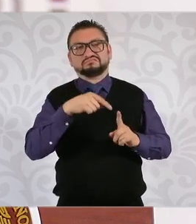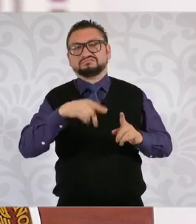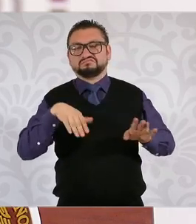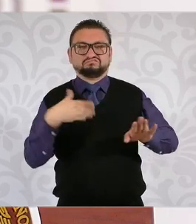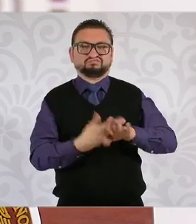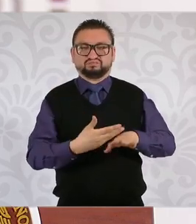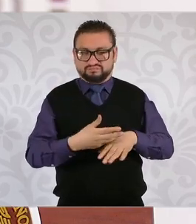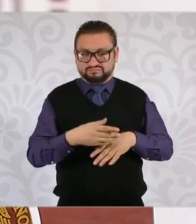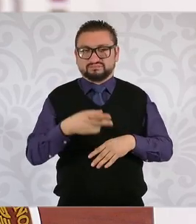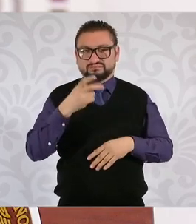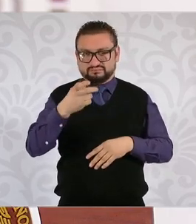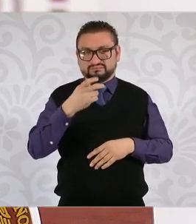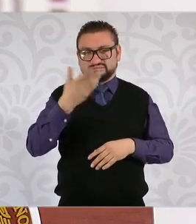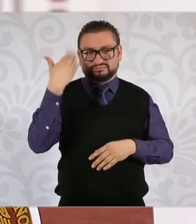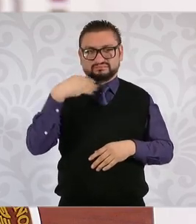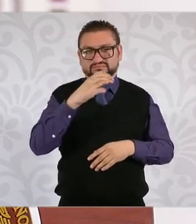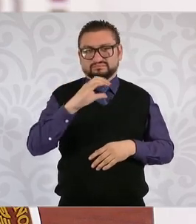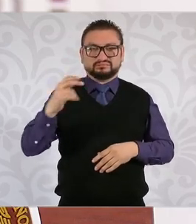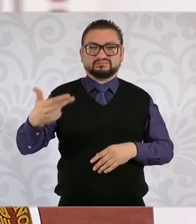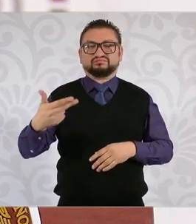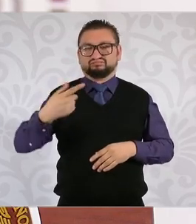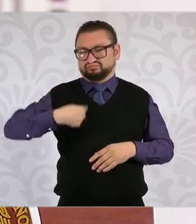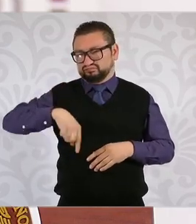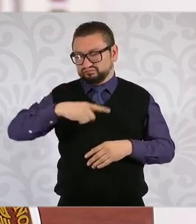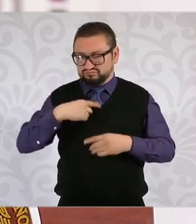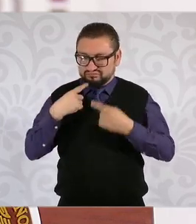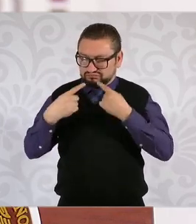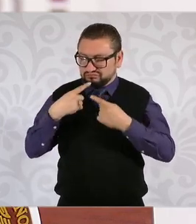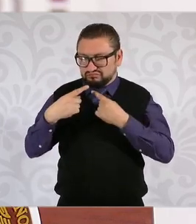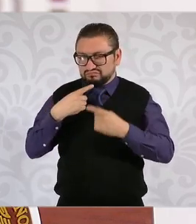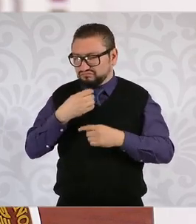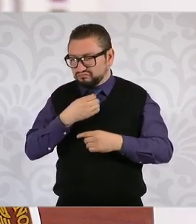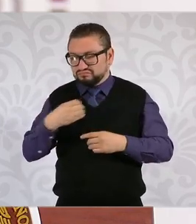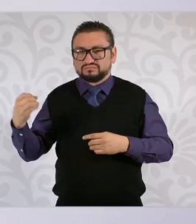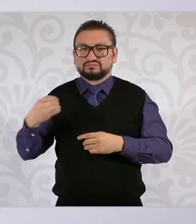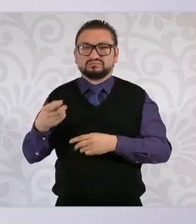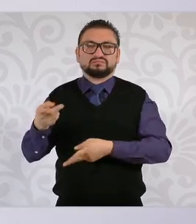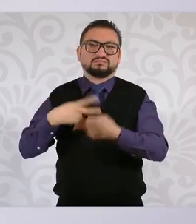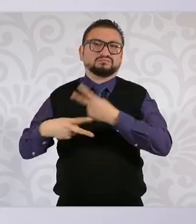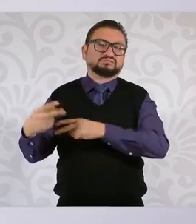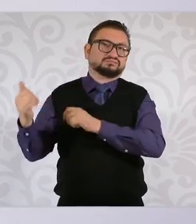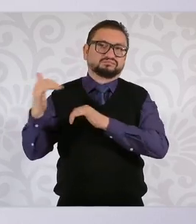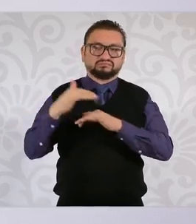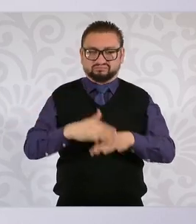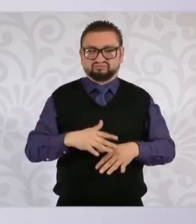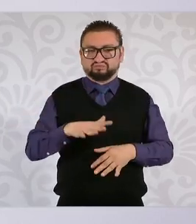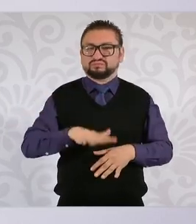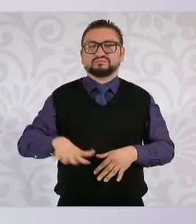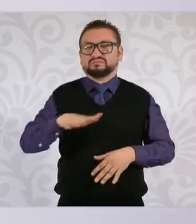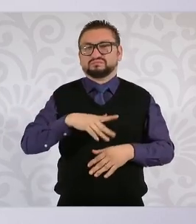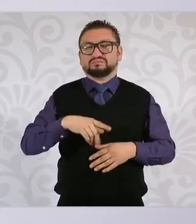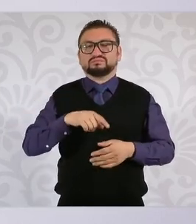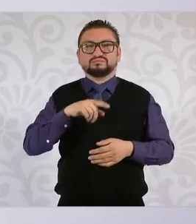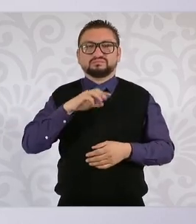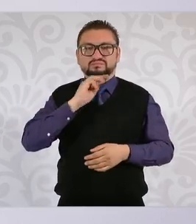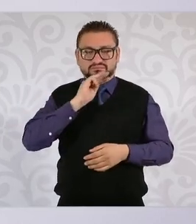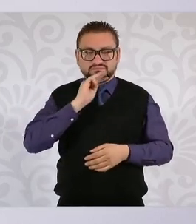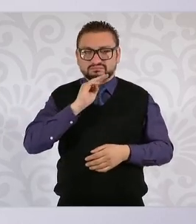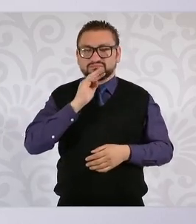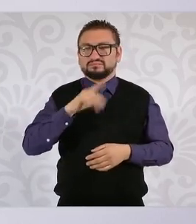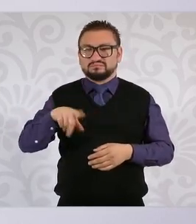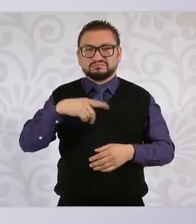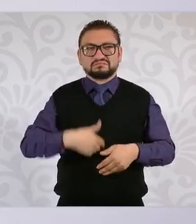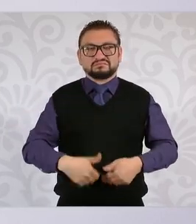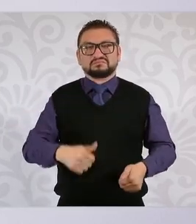Y cuando estaba en el CCH, pues nos organizamos como estudiantes para venir a ver a las madres que estaban en huelga de hambre.